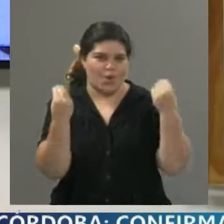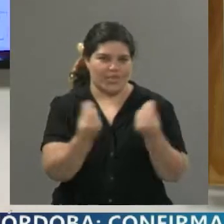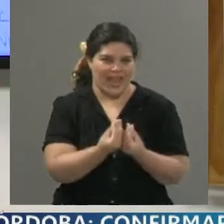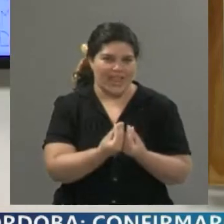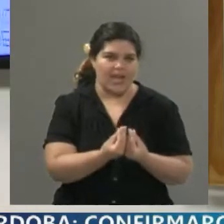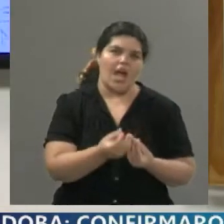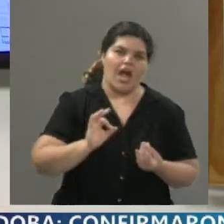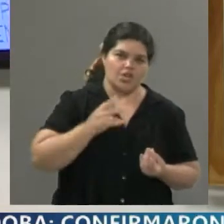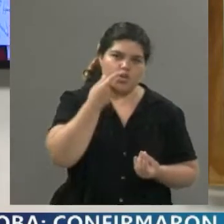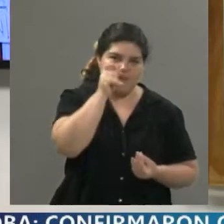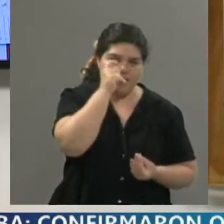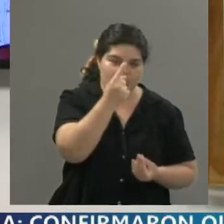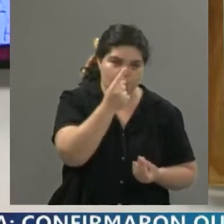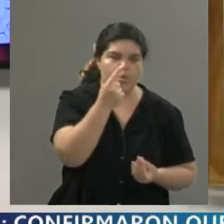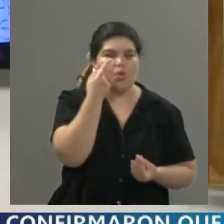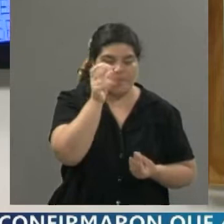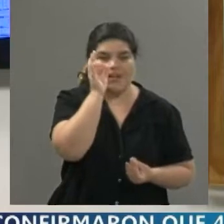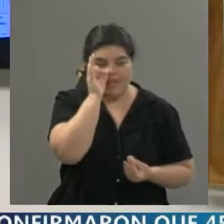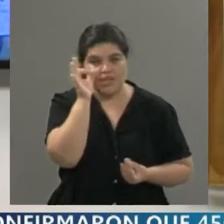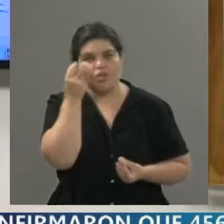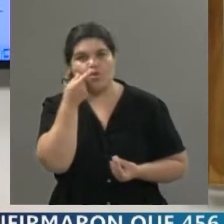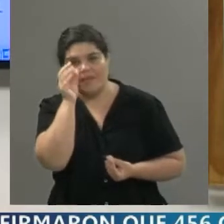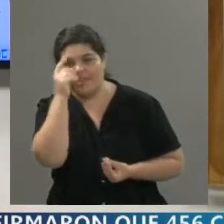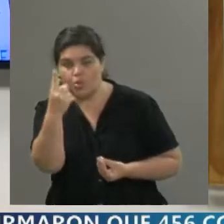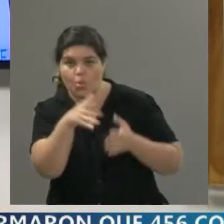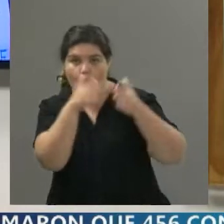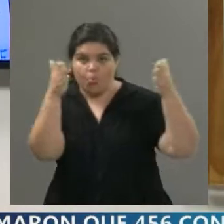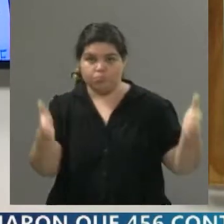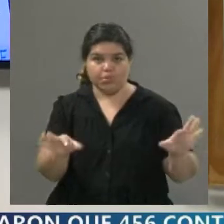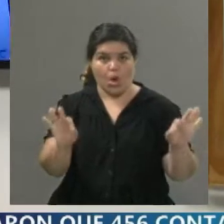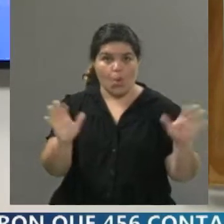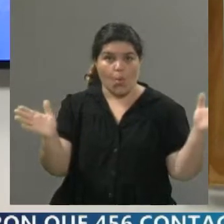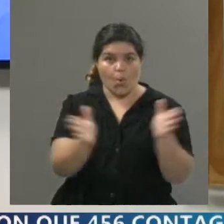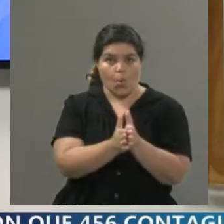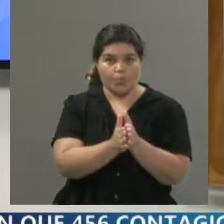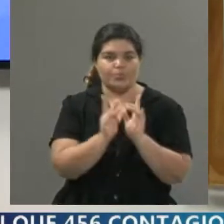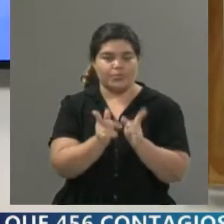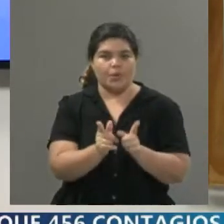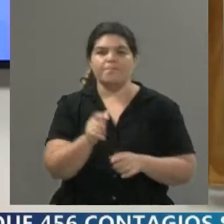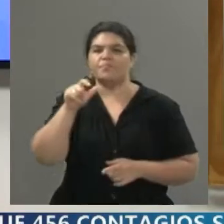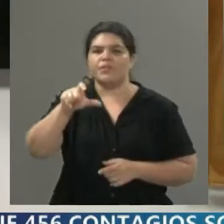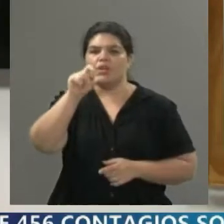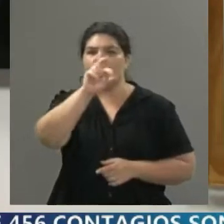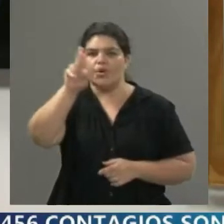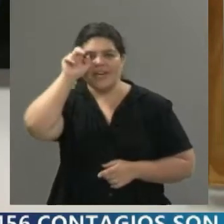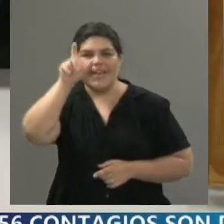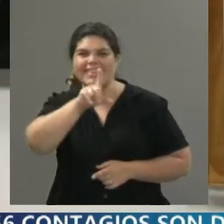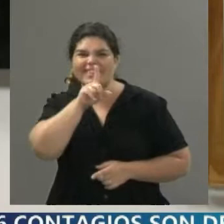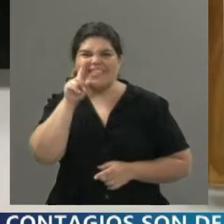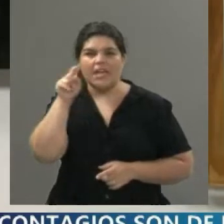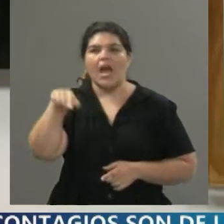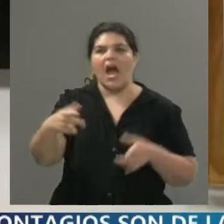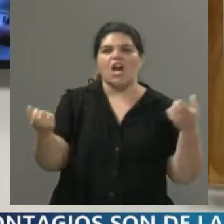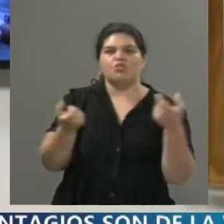supuesto, y es por eso que vamos a hablar un poco qué es Correpi, que es esta organización que lleva 30